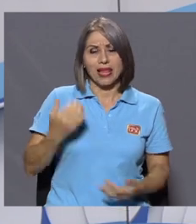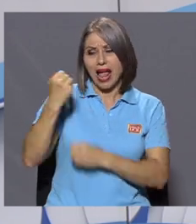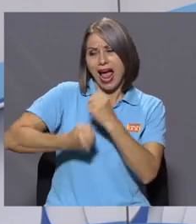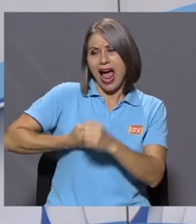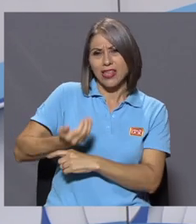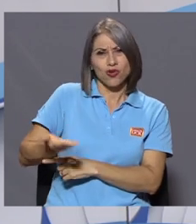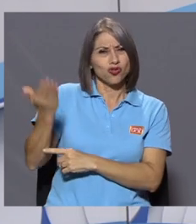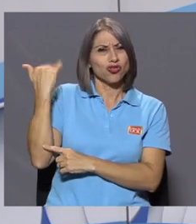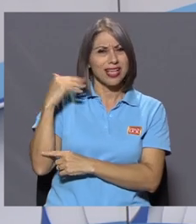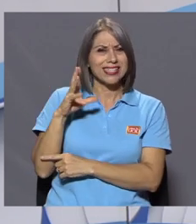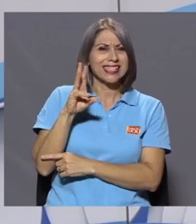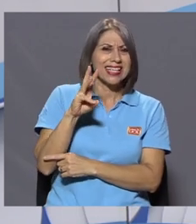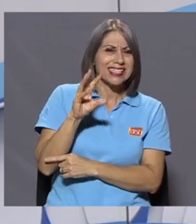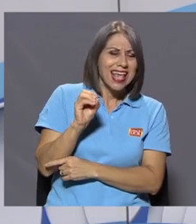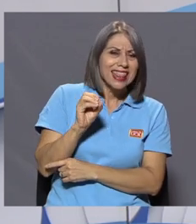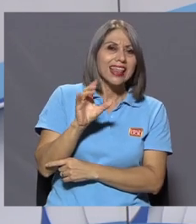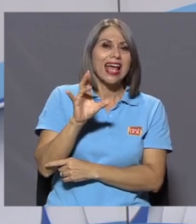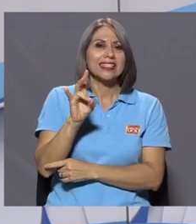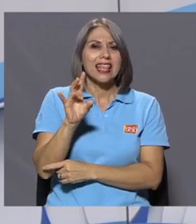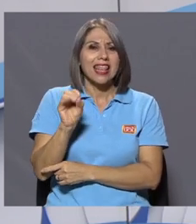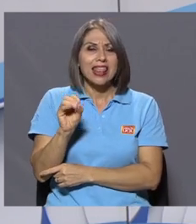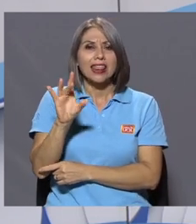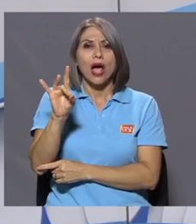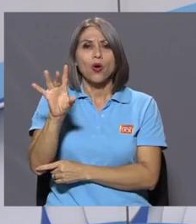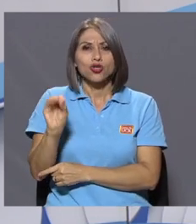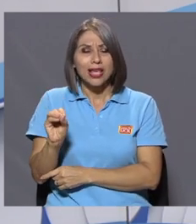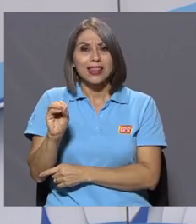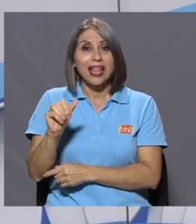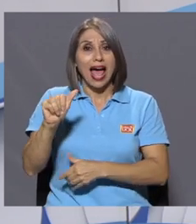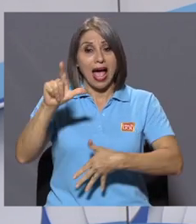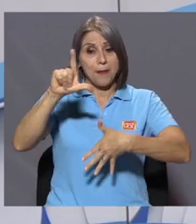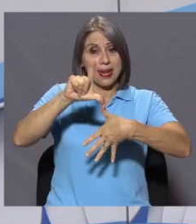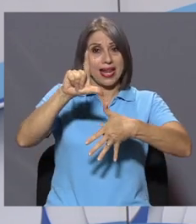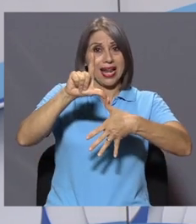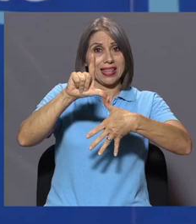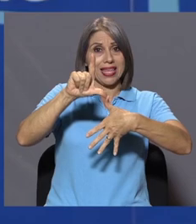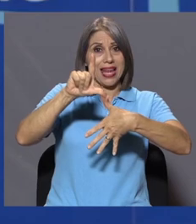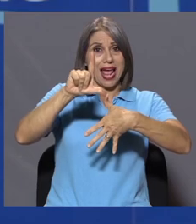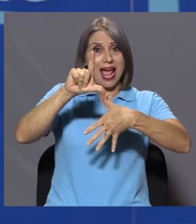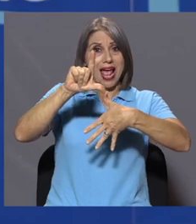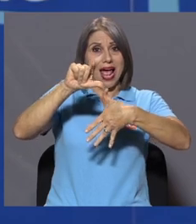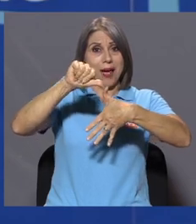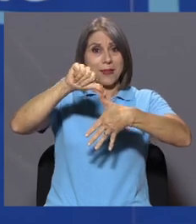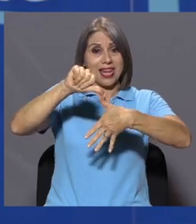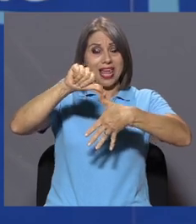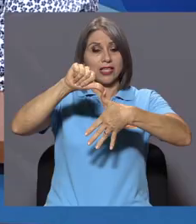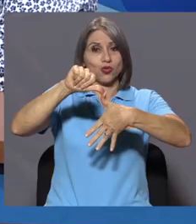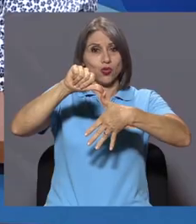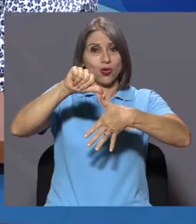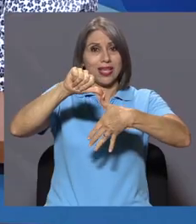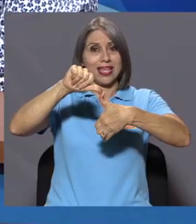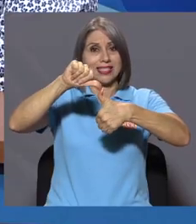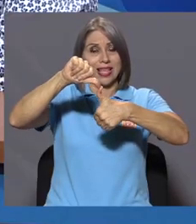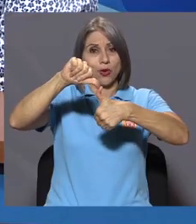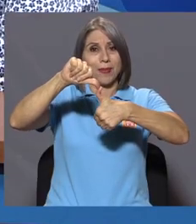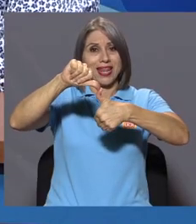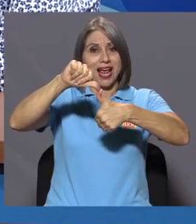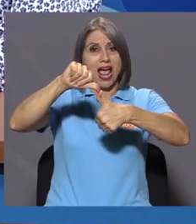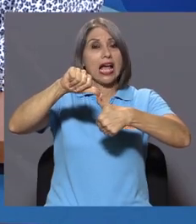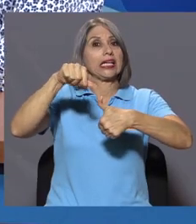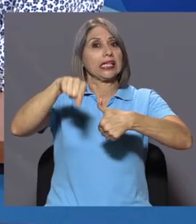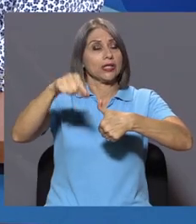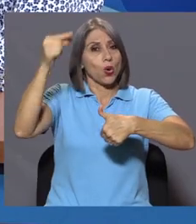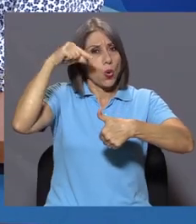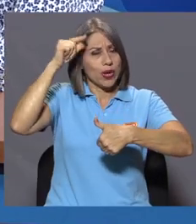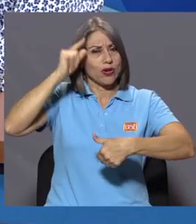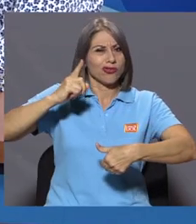60, los 70, los 80, toda América Latina, América del Sur particularmente, y también Centroamérica, estuvieron marcadas por